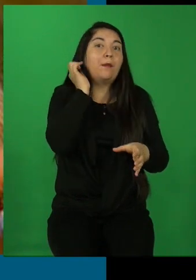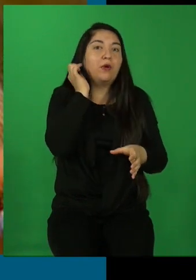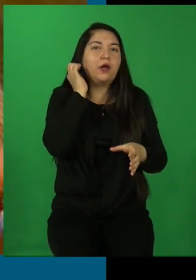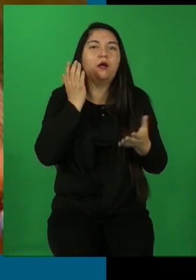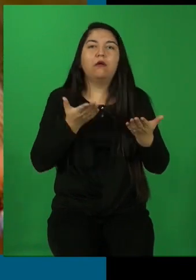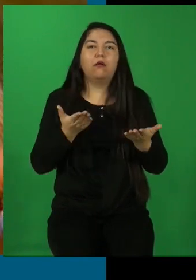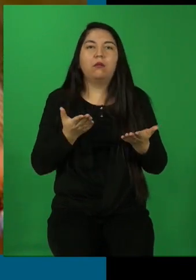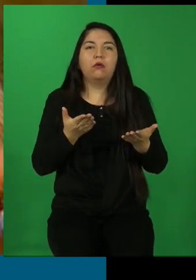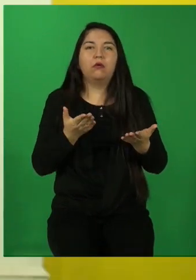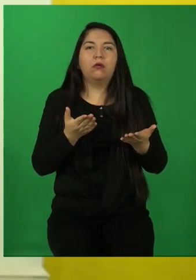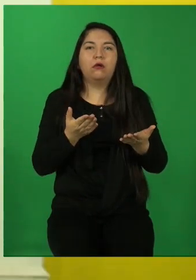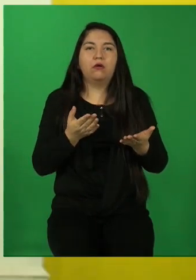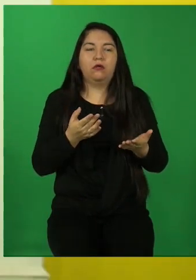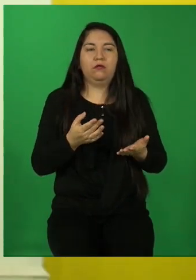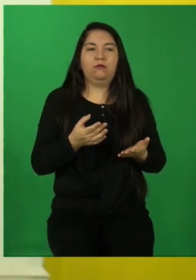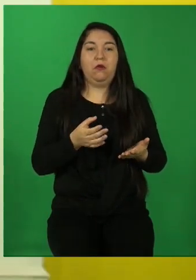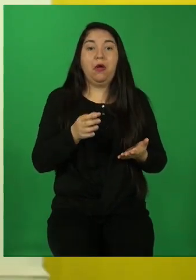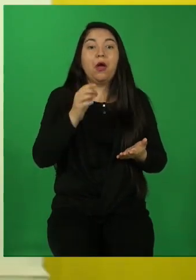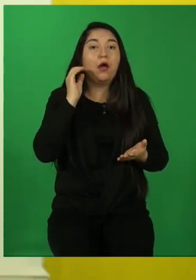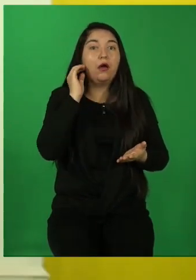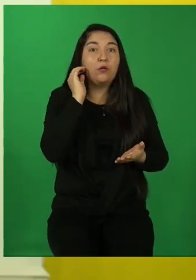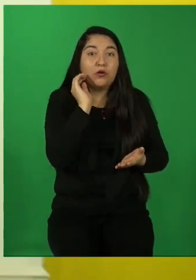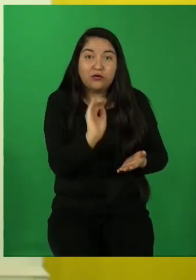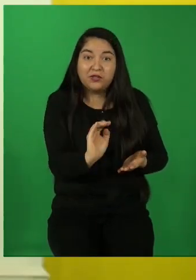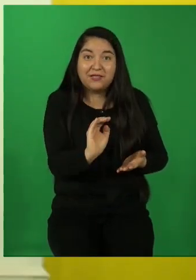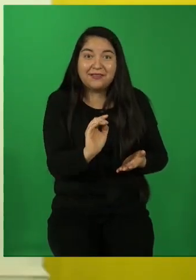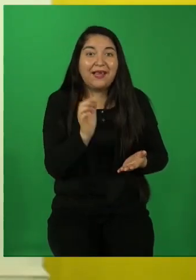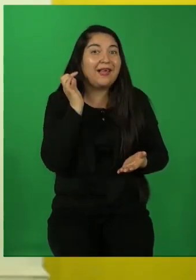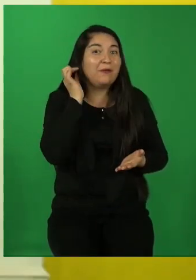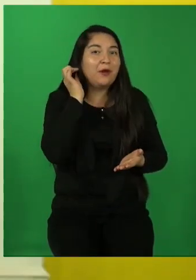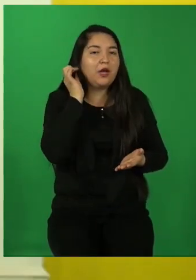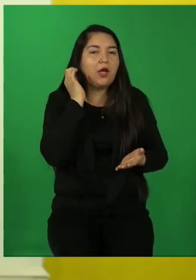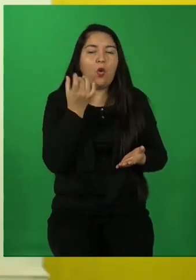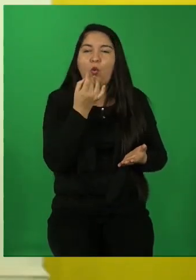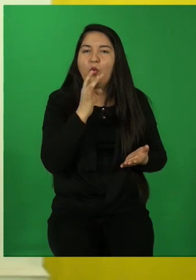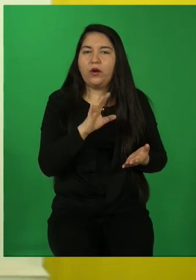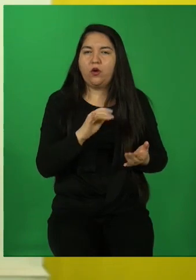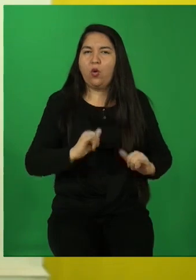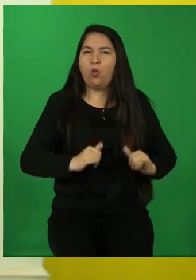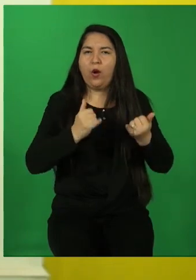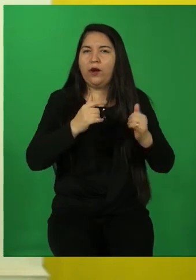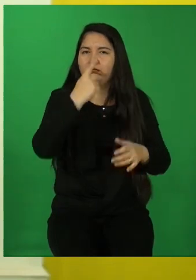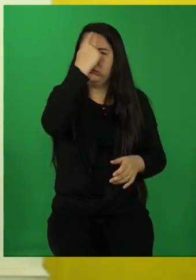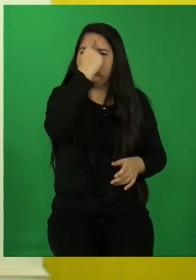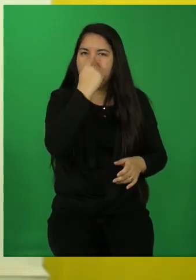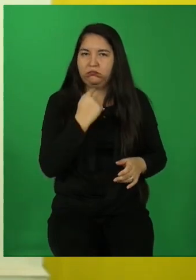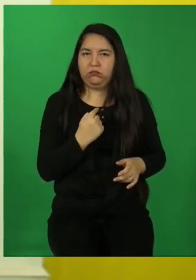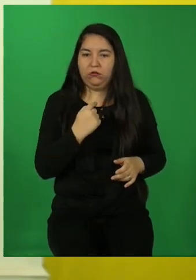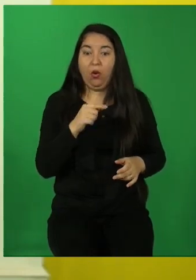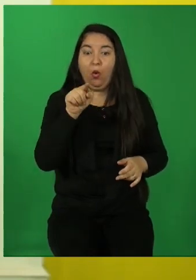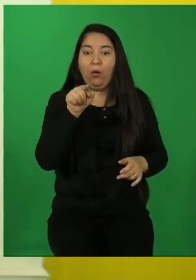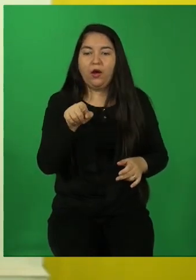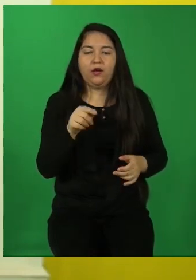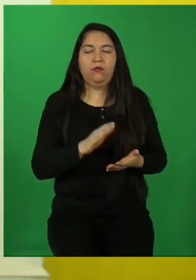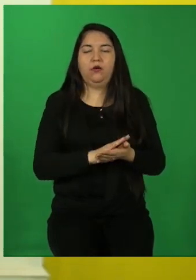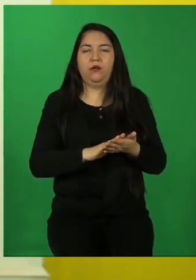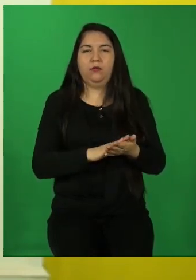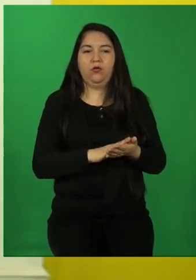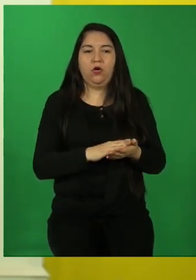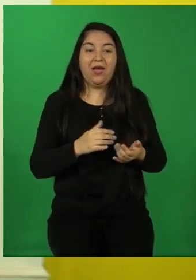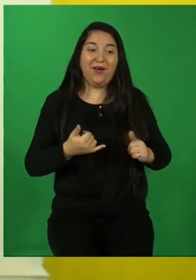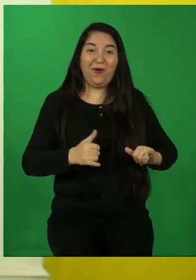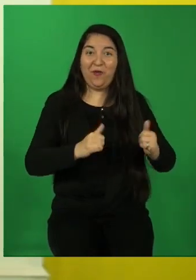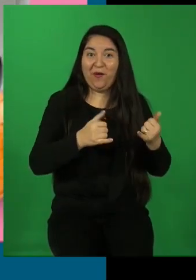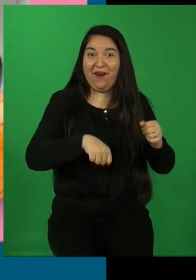solamente deben jugar con muñecas. Que las mujeres no pueden jugar fútbol, no pueden ser